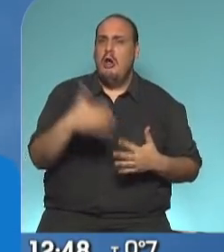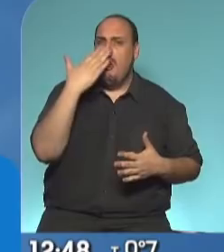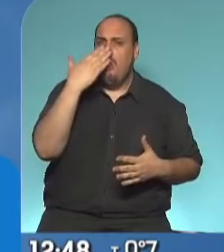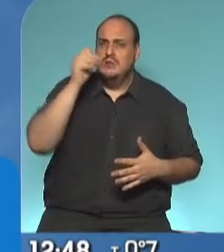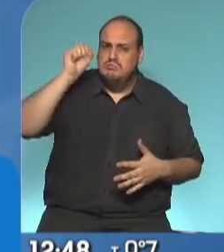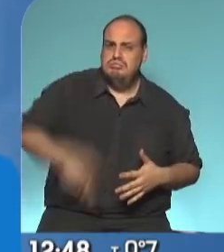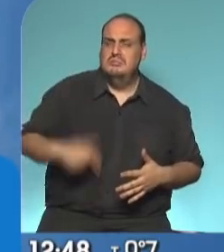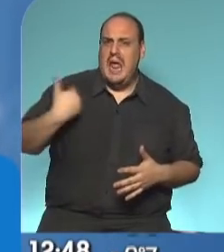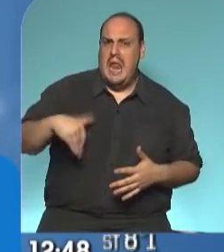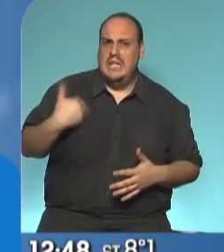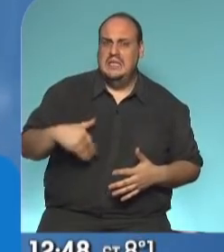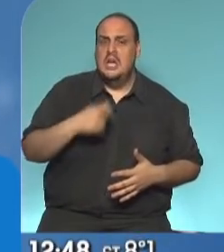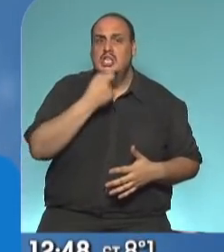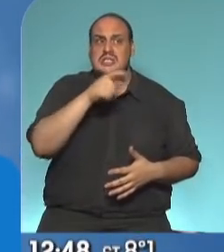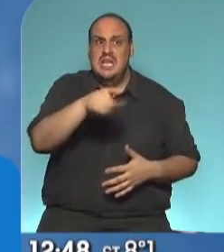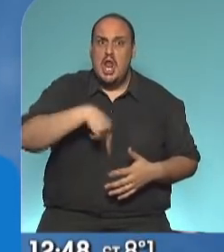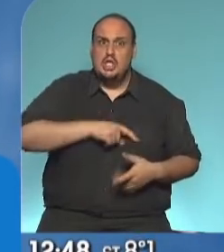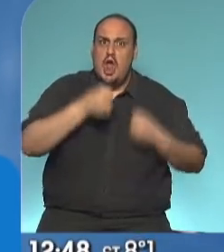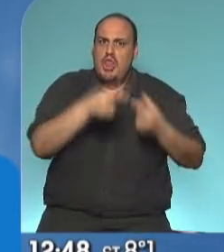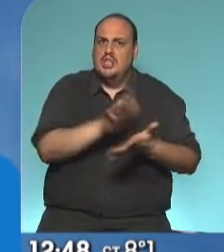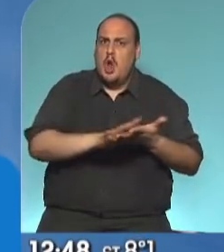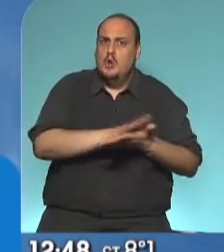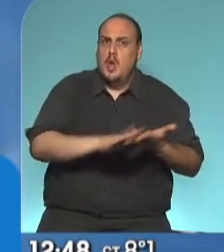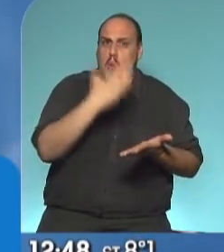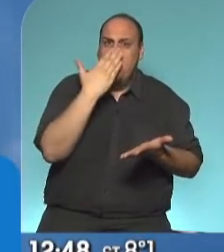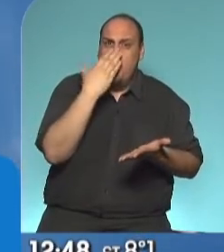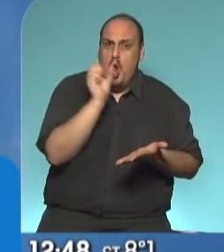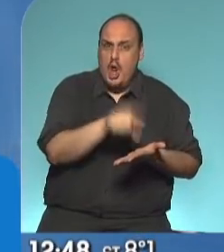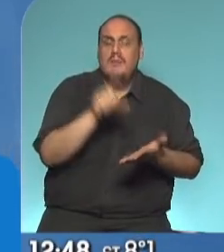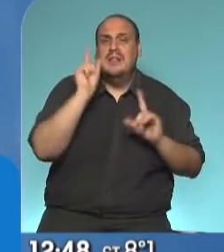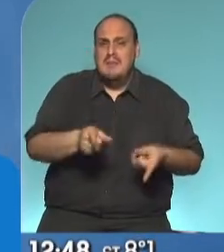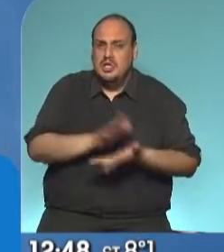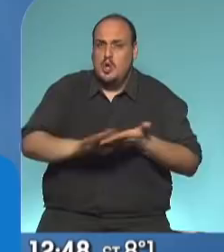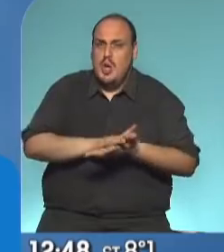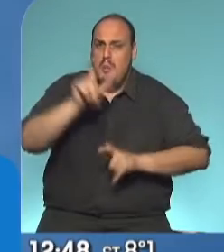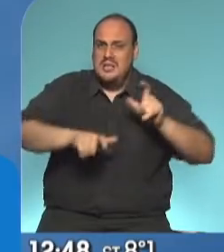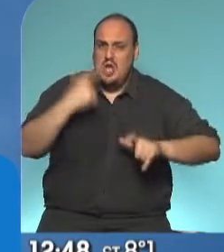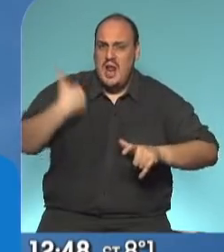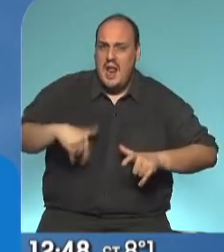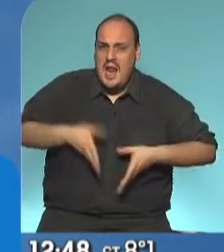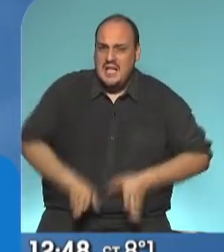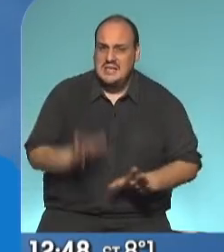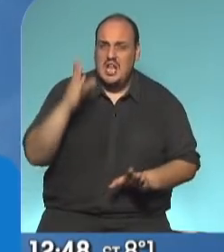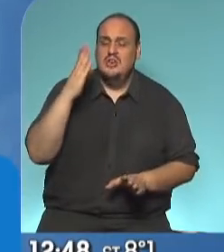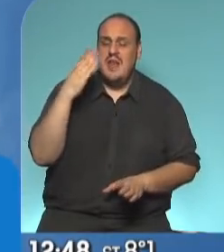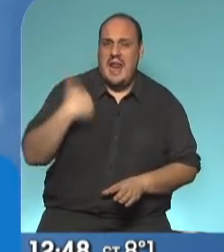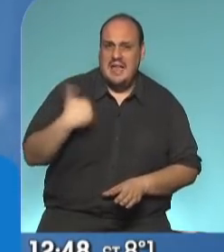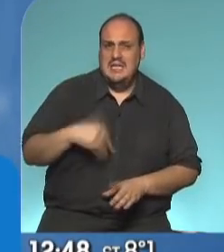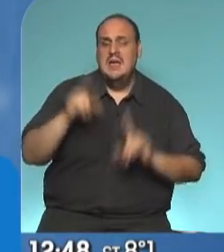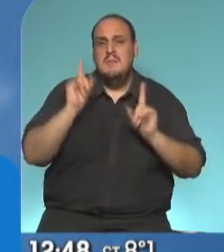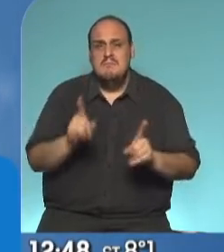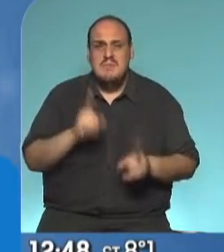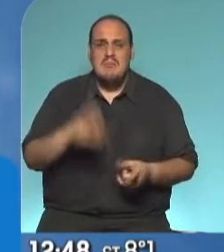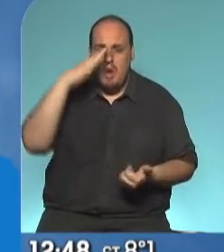resolvemos problemas de los cordobeses estamos resolviendo problemas de argentinos. Como lo hacemos con los pampeanos, con los